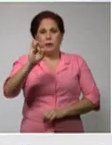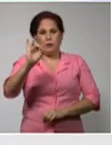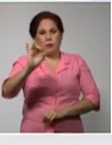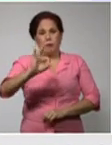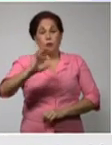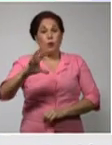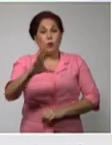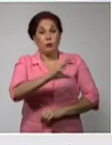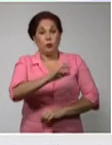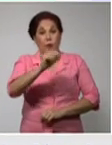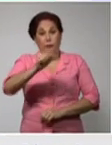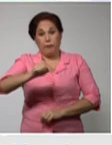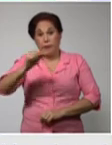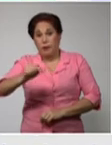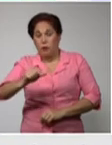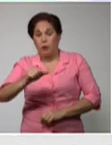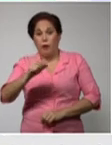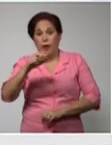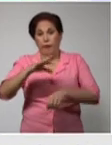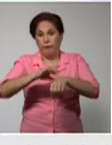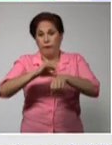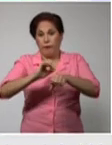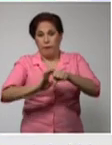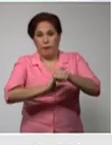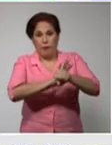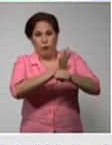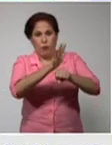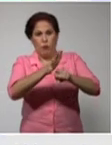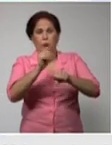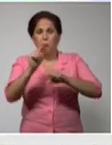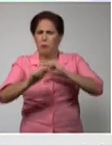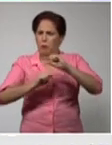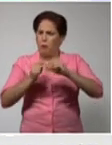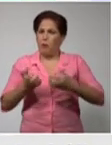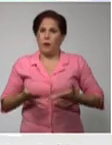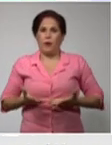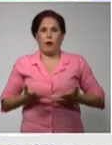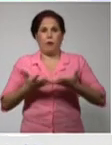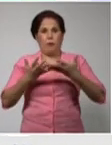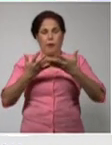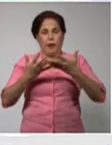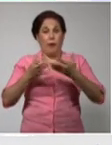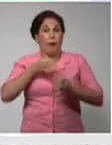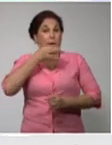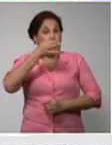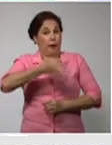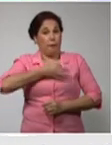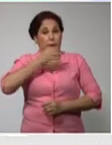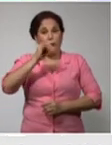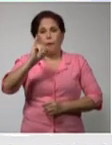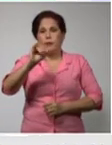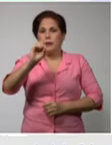todos los pacientes diagnosticados. Estamos hablando de 60